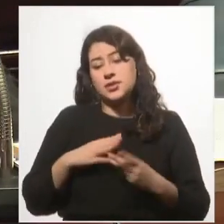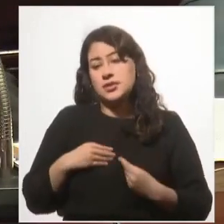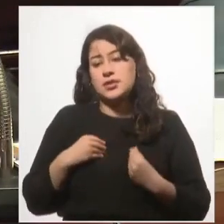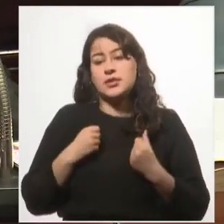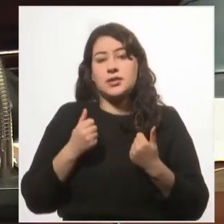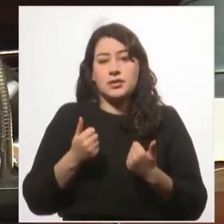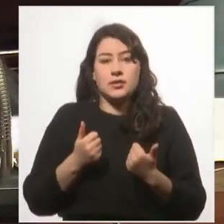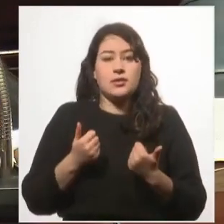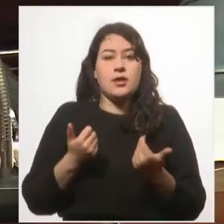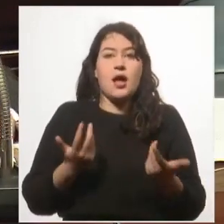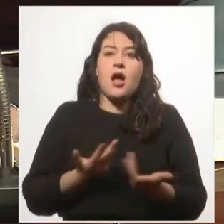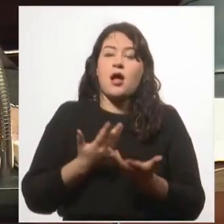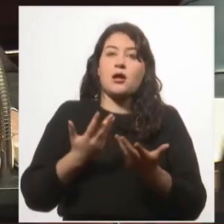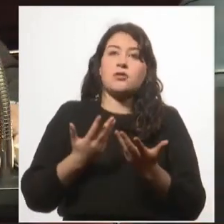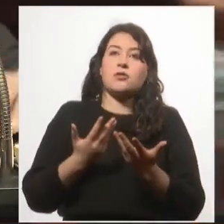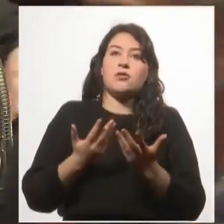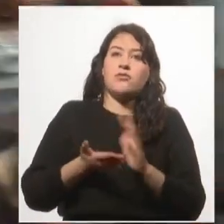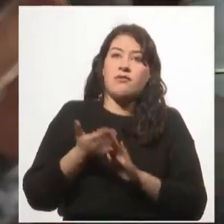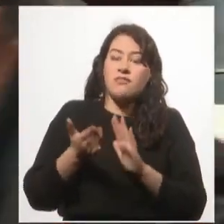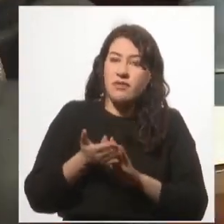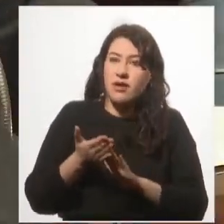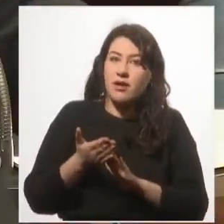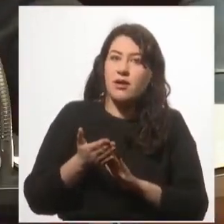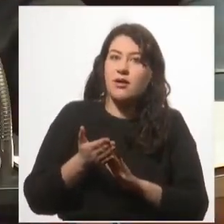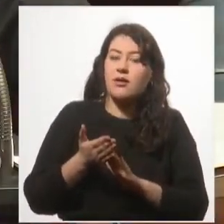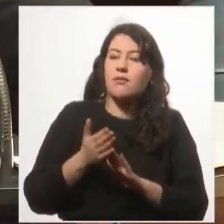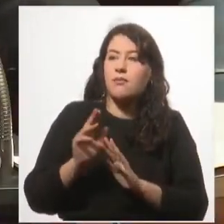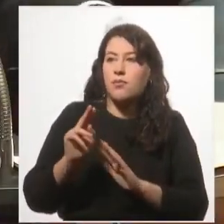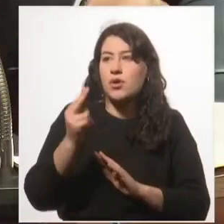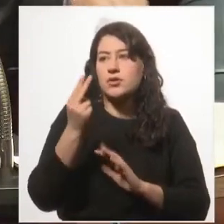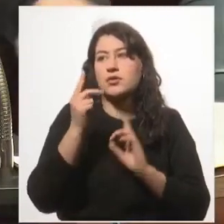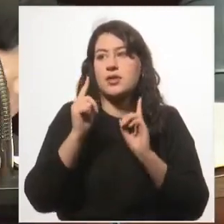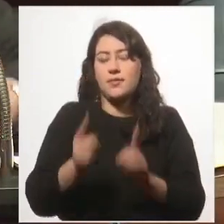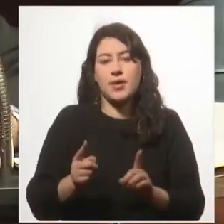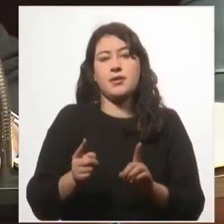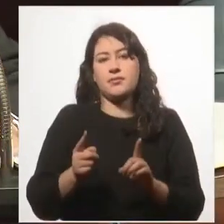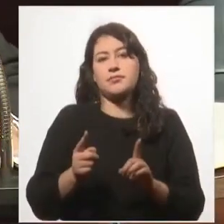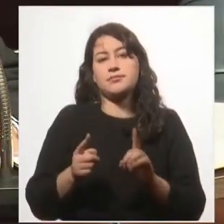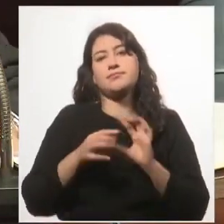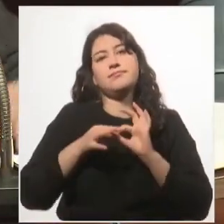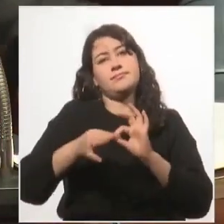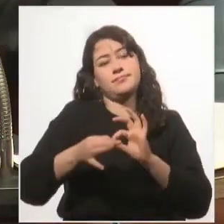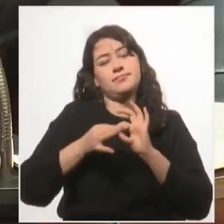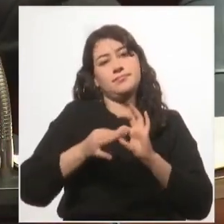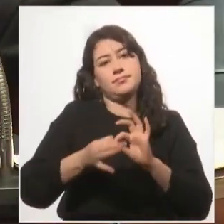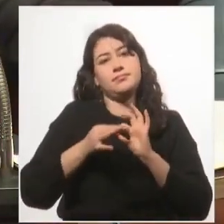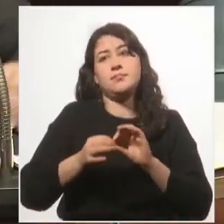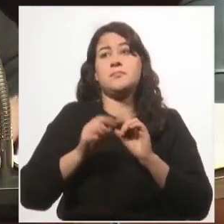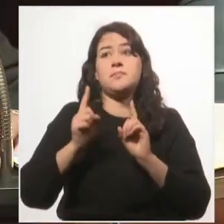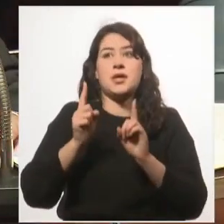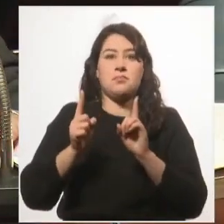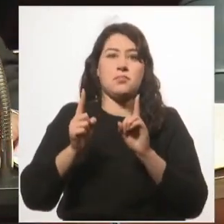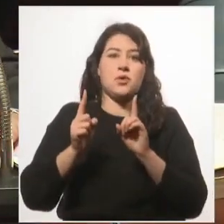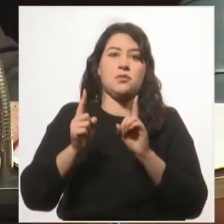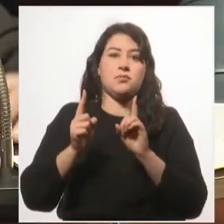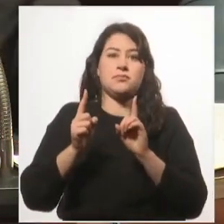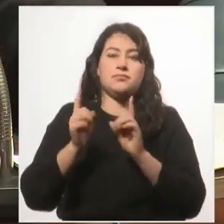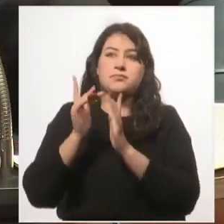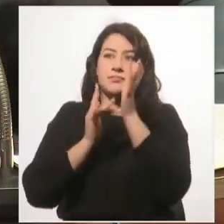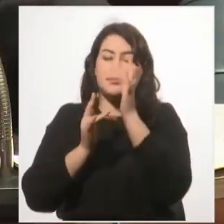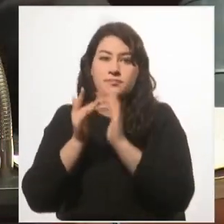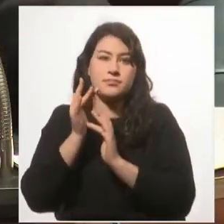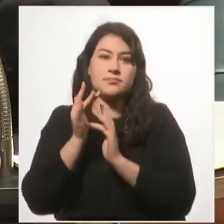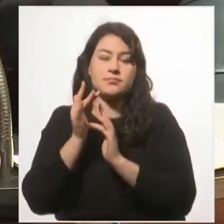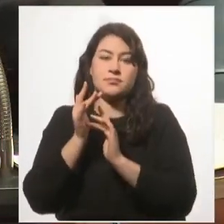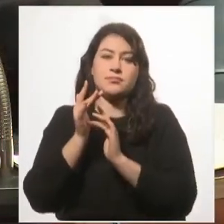alguna condena de muerte, también nos aferramos al mismo Cristo, al